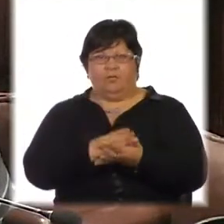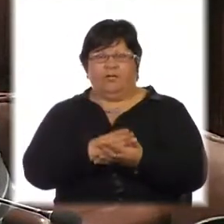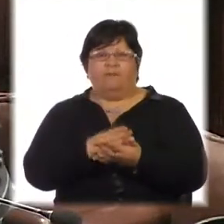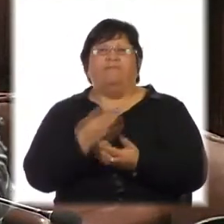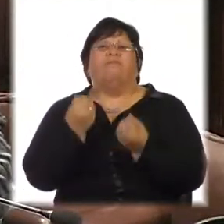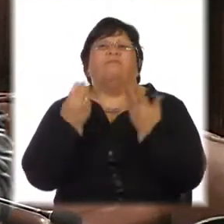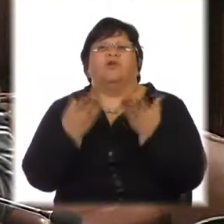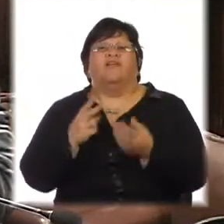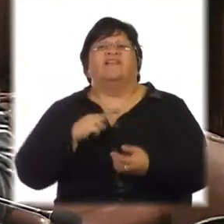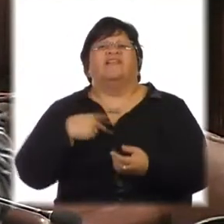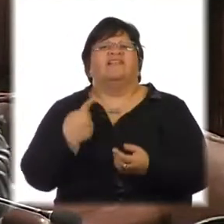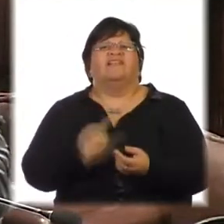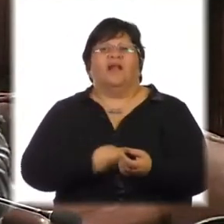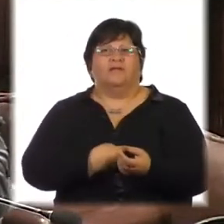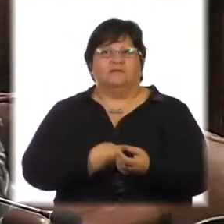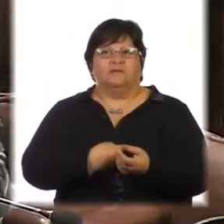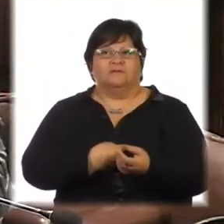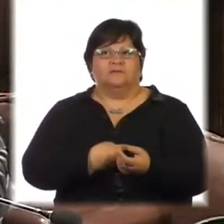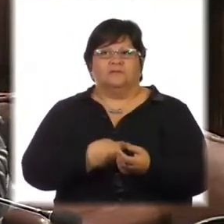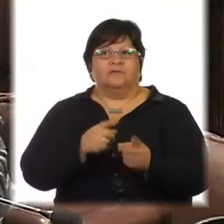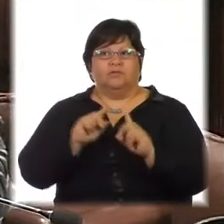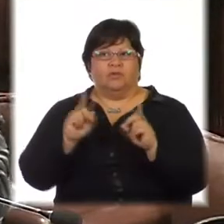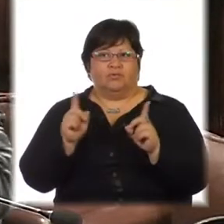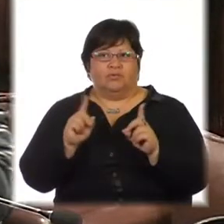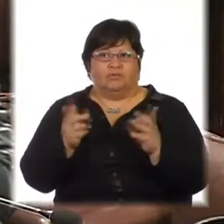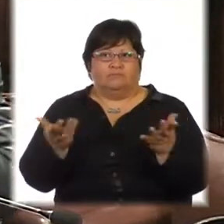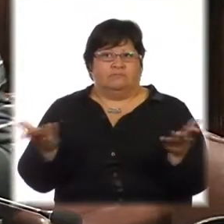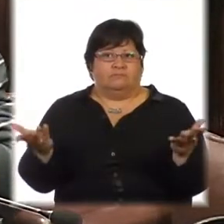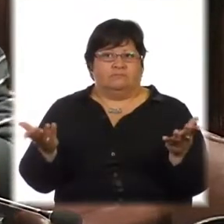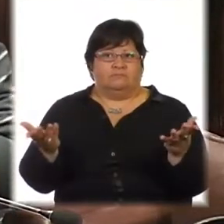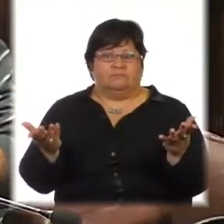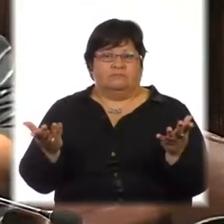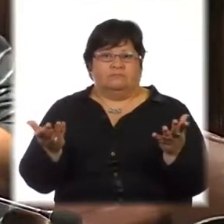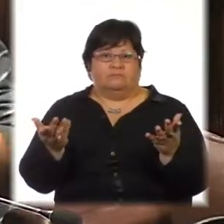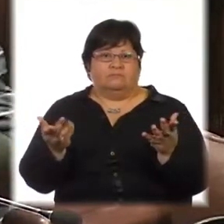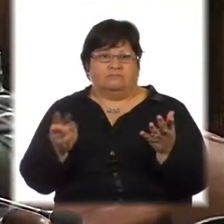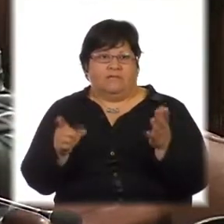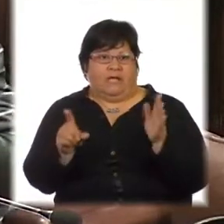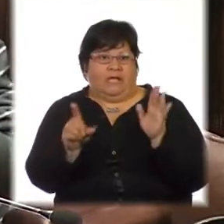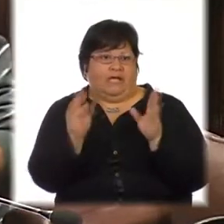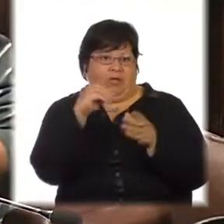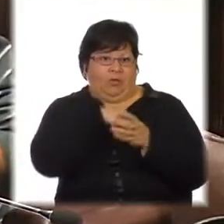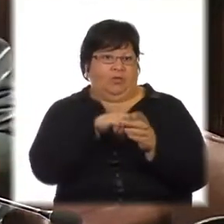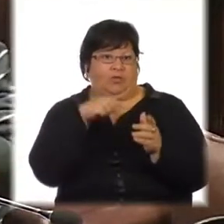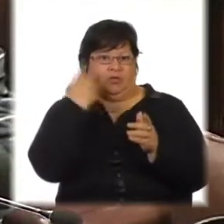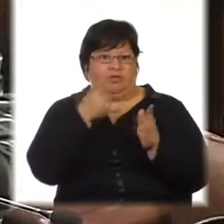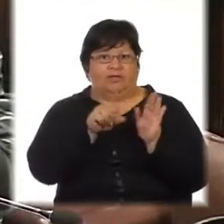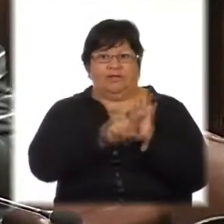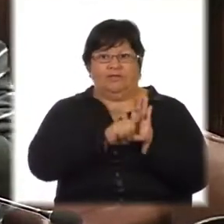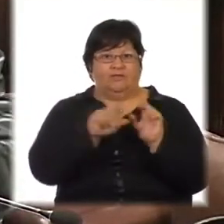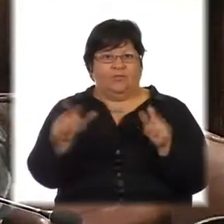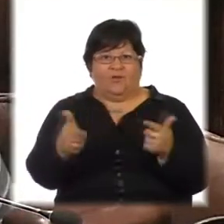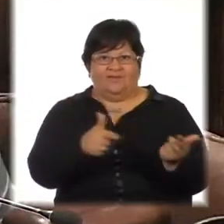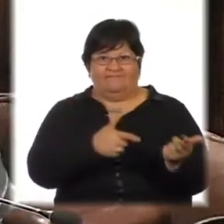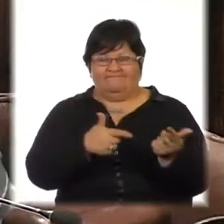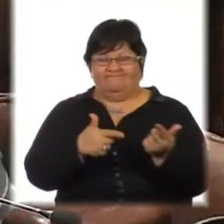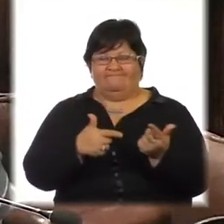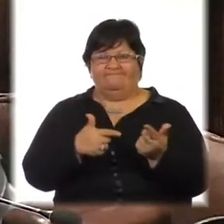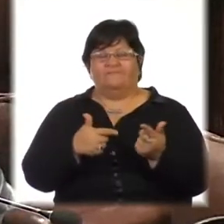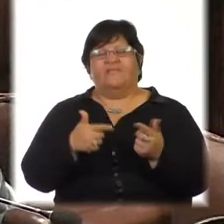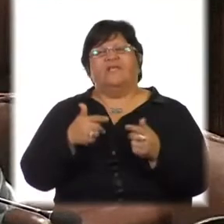motivo, por lo tanto no están incluidos en otras leyes reparatorias. Este proyecto de ley,